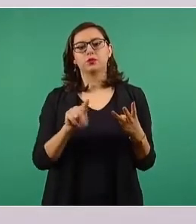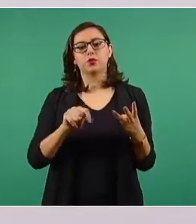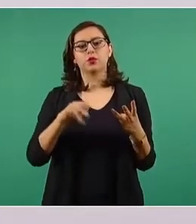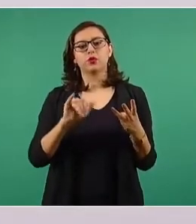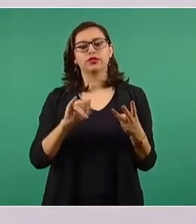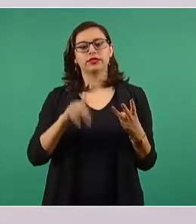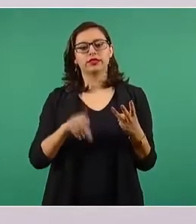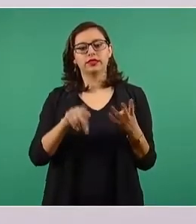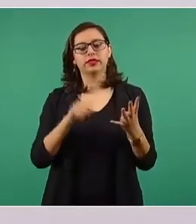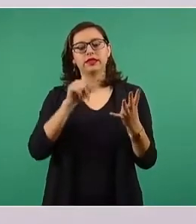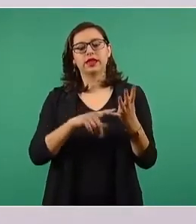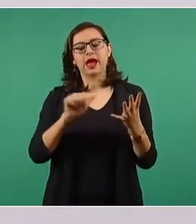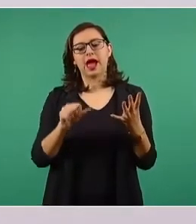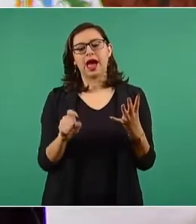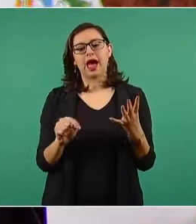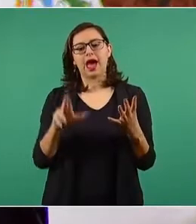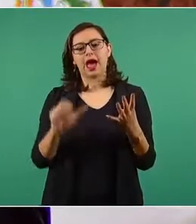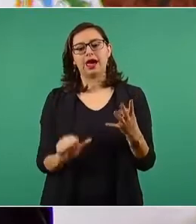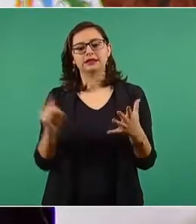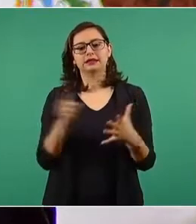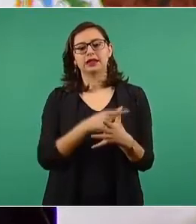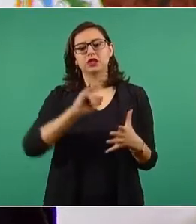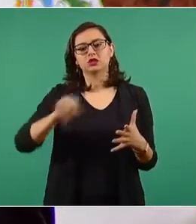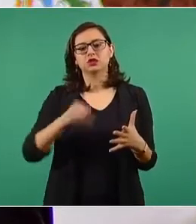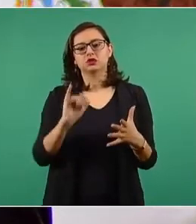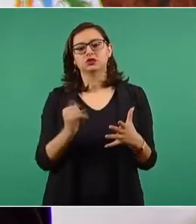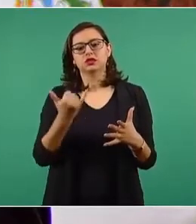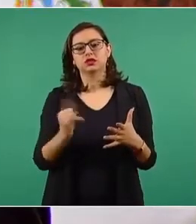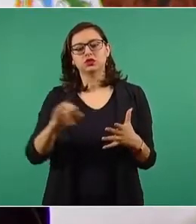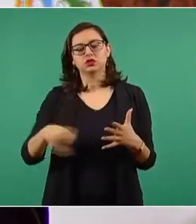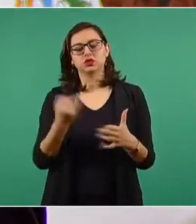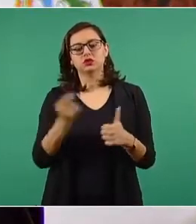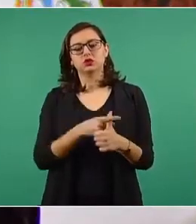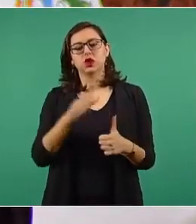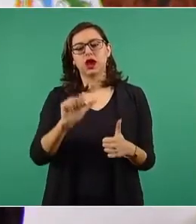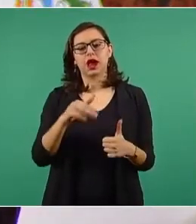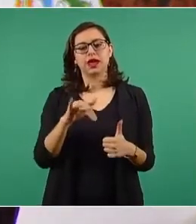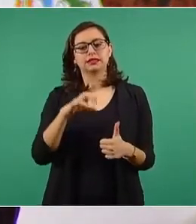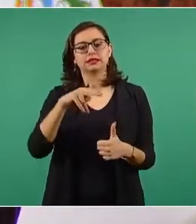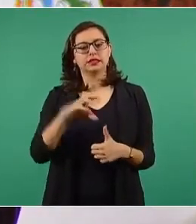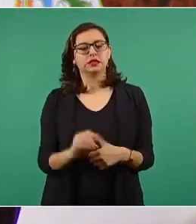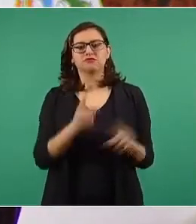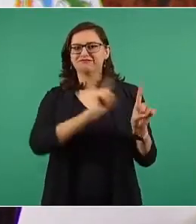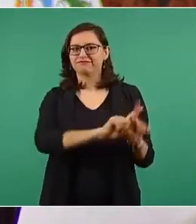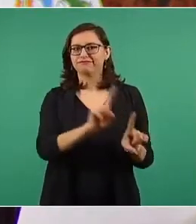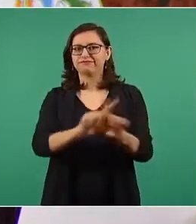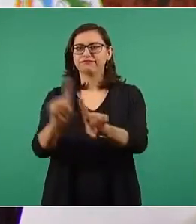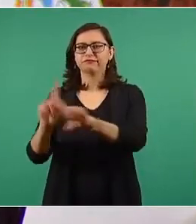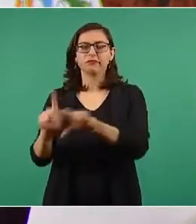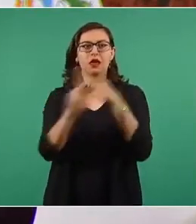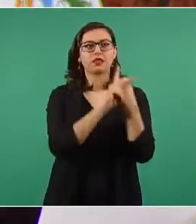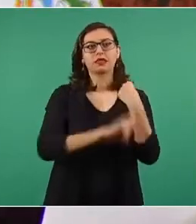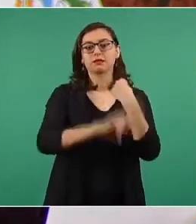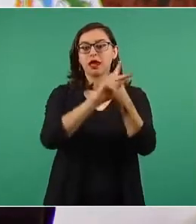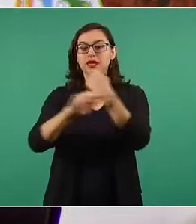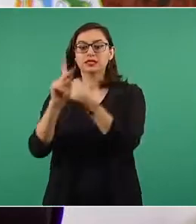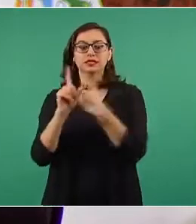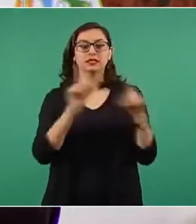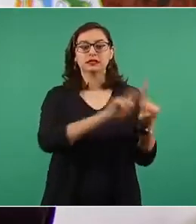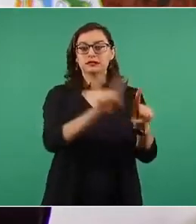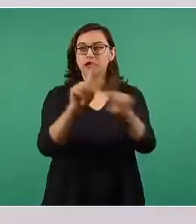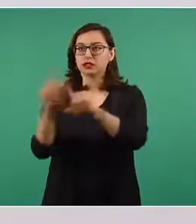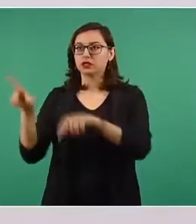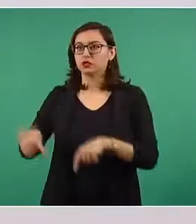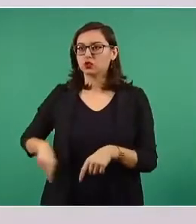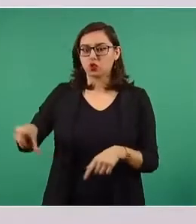Johnson & Johnson, CanSino, de farmacéuticas y gobiernos extranjeros que han demostrado con hechos